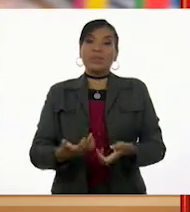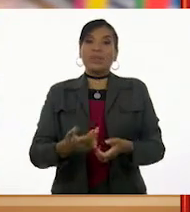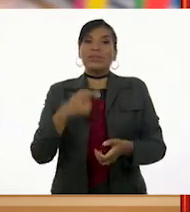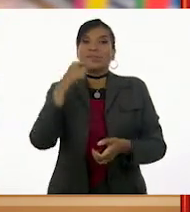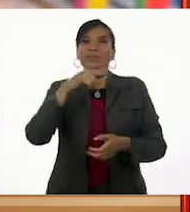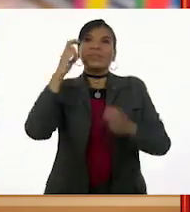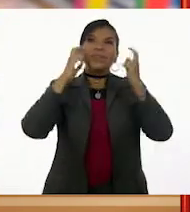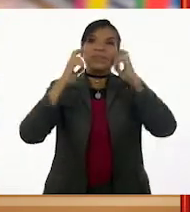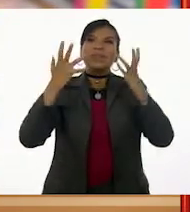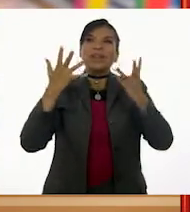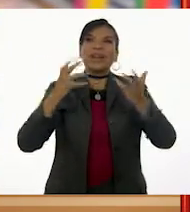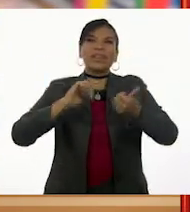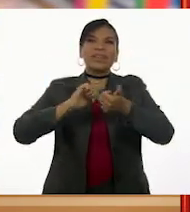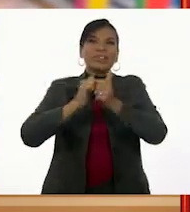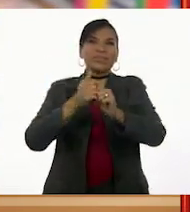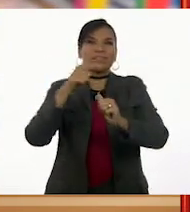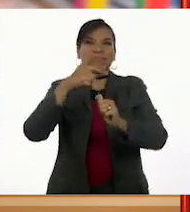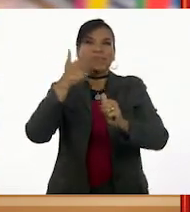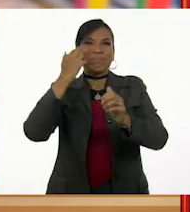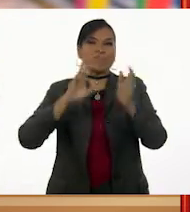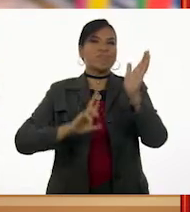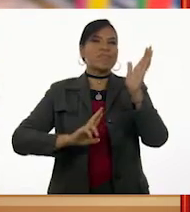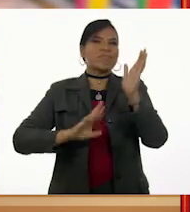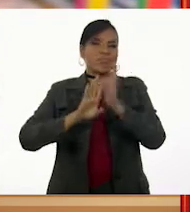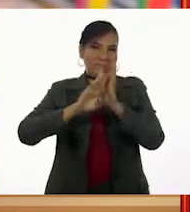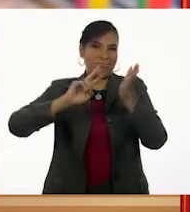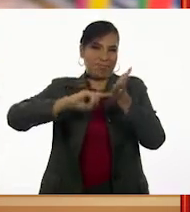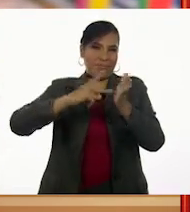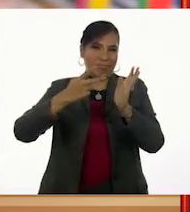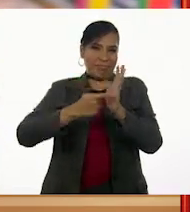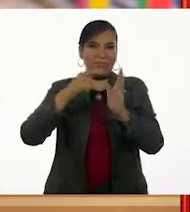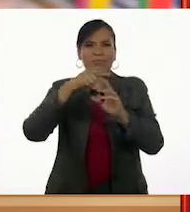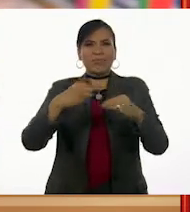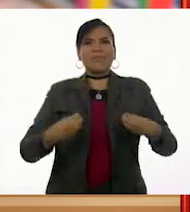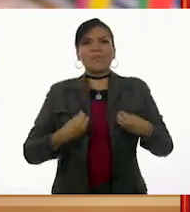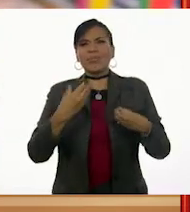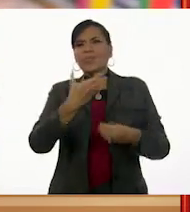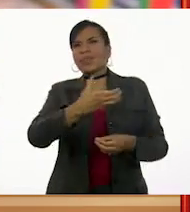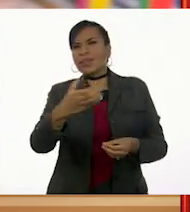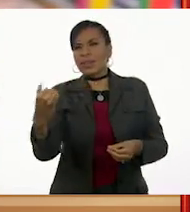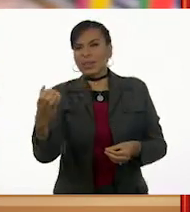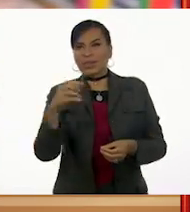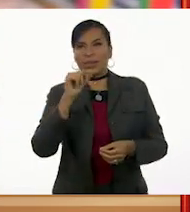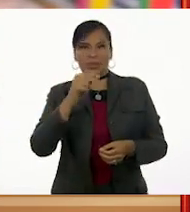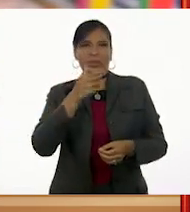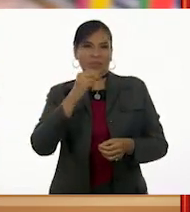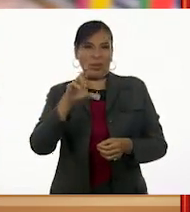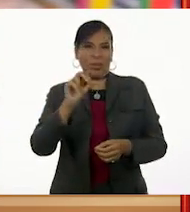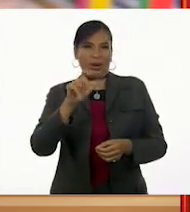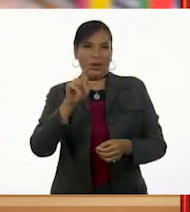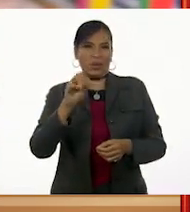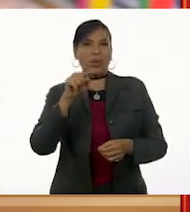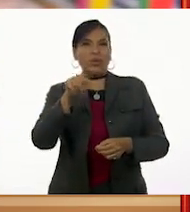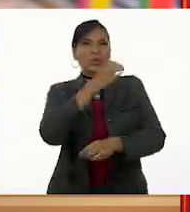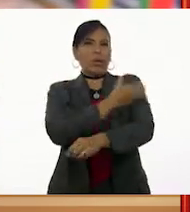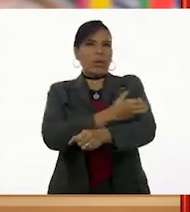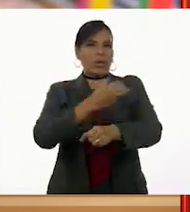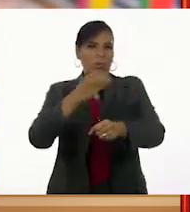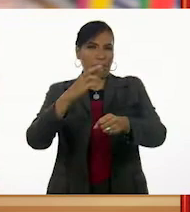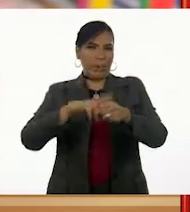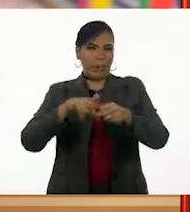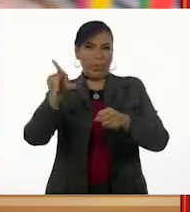sueña con ser un gran ingeniero. Él vive en el campo y sus compañeros